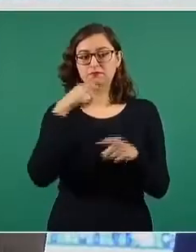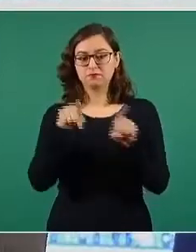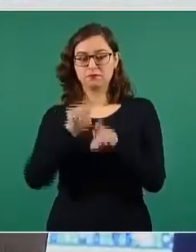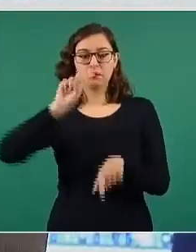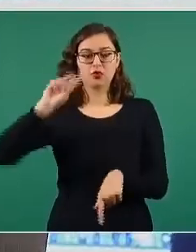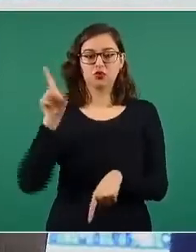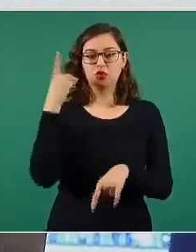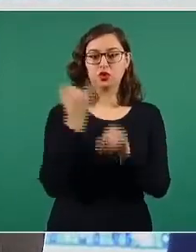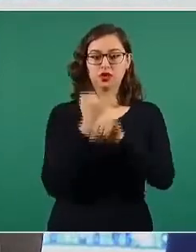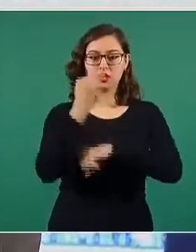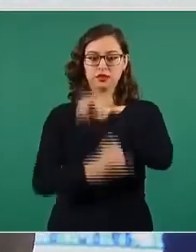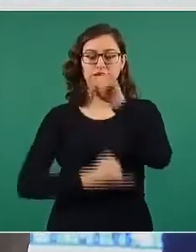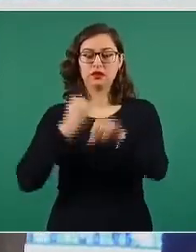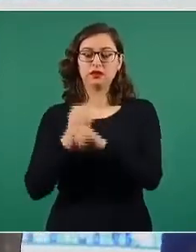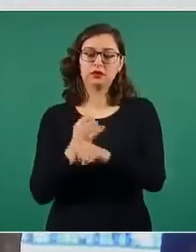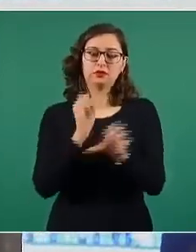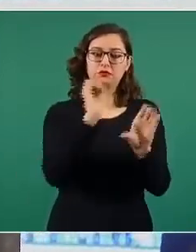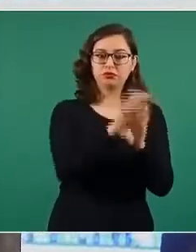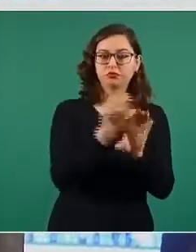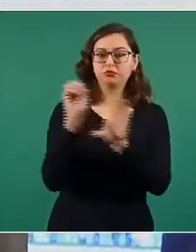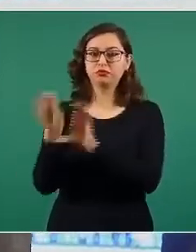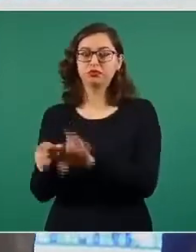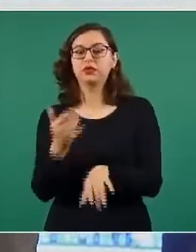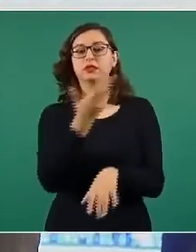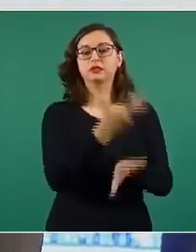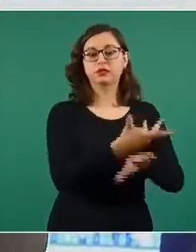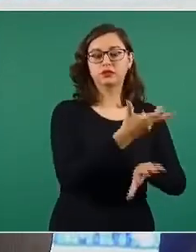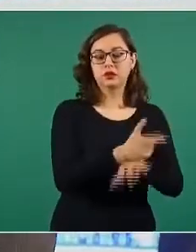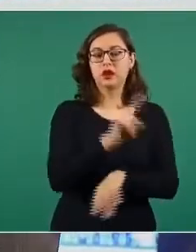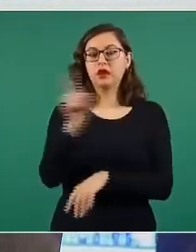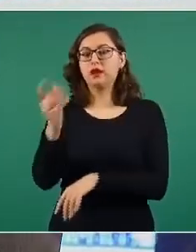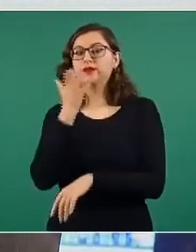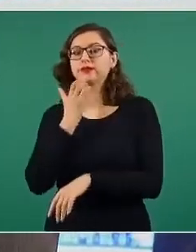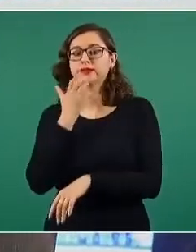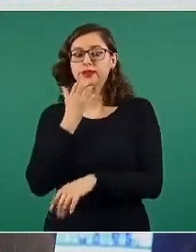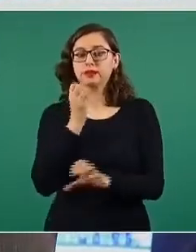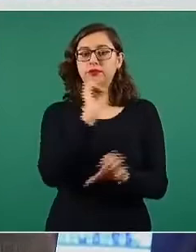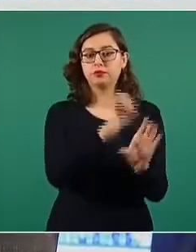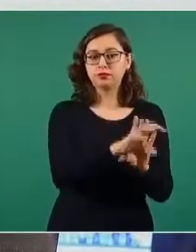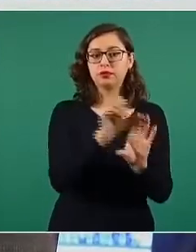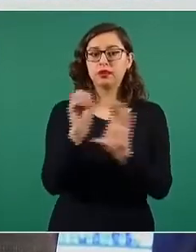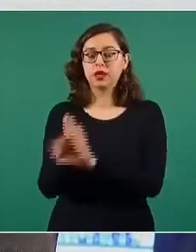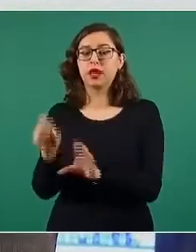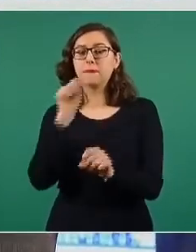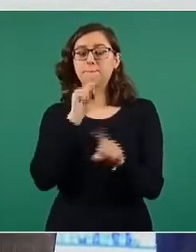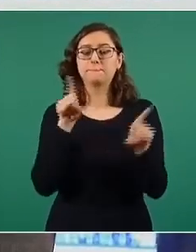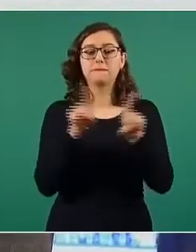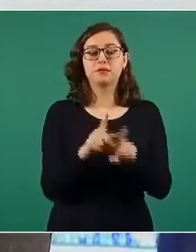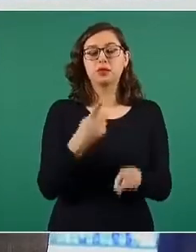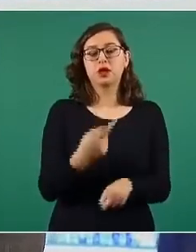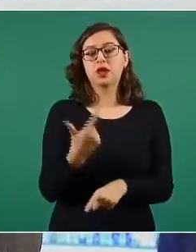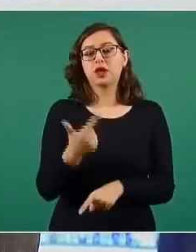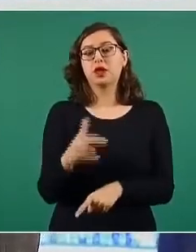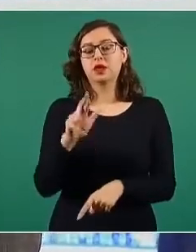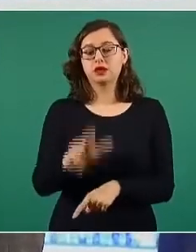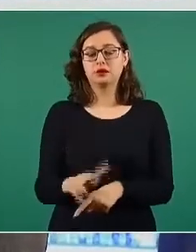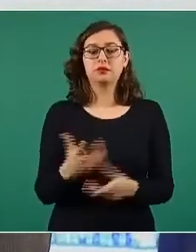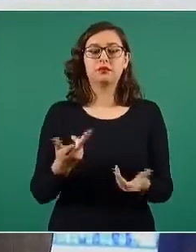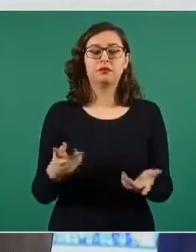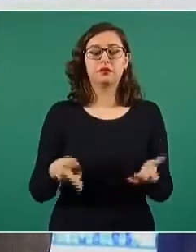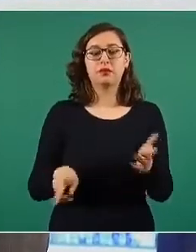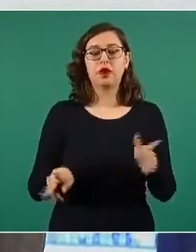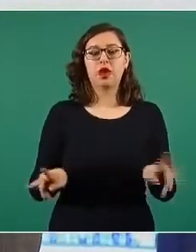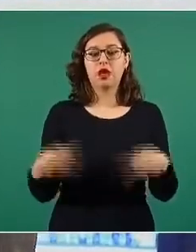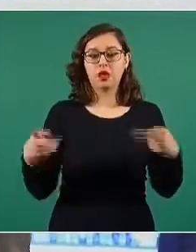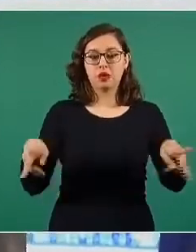internacionales a Estados Unidos e Israel. Tiene también un contrato con la Procuraduría General de la República en 2013 por venta de aviones no